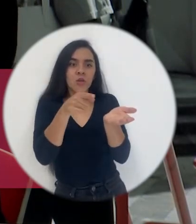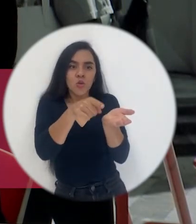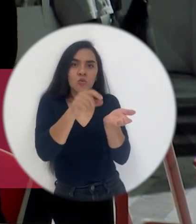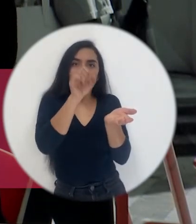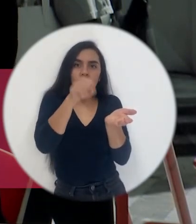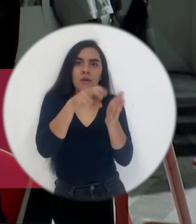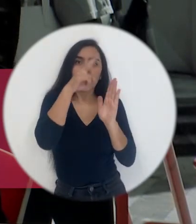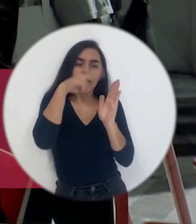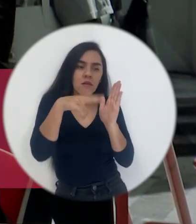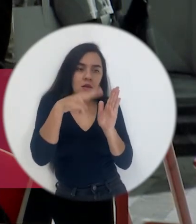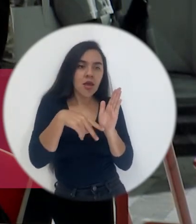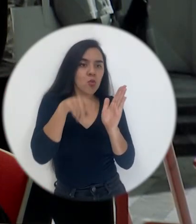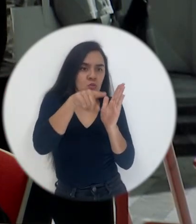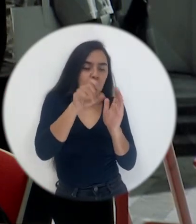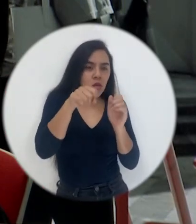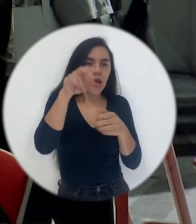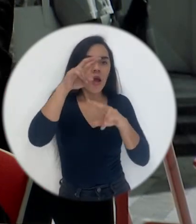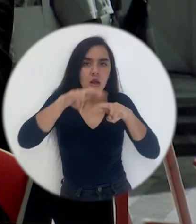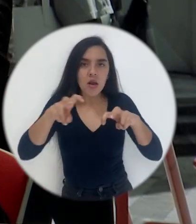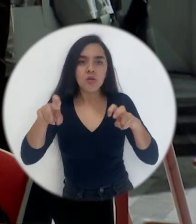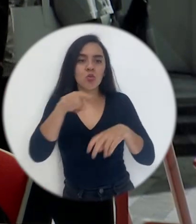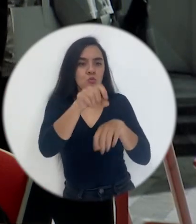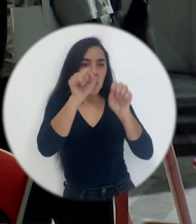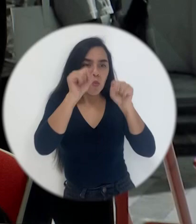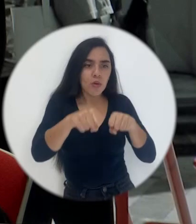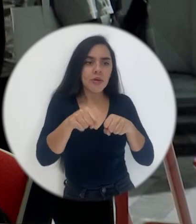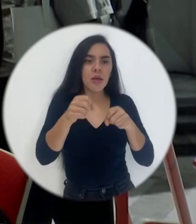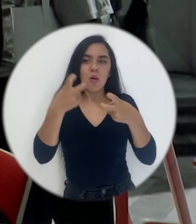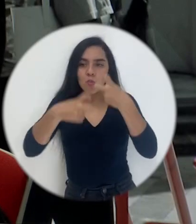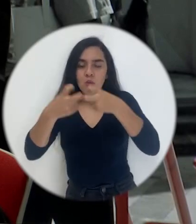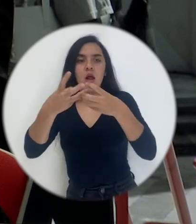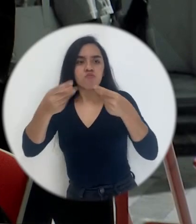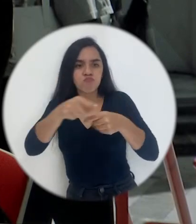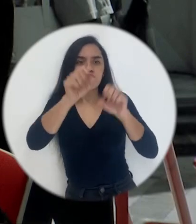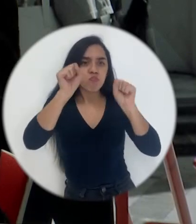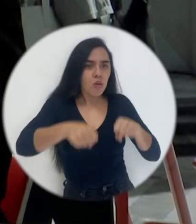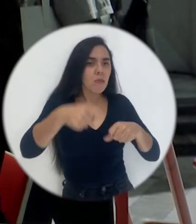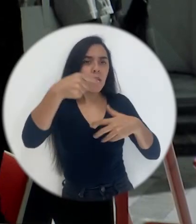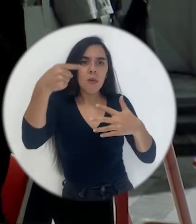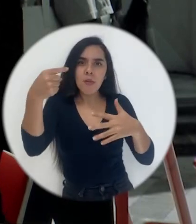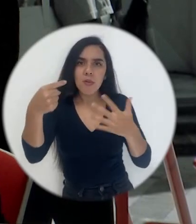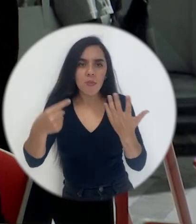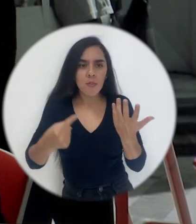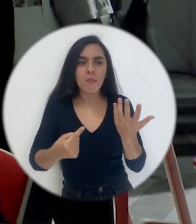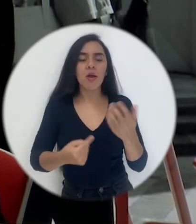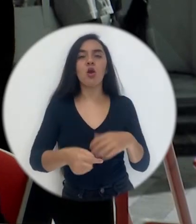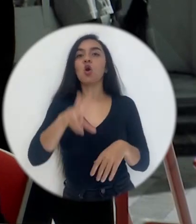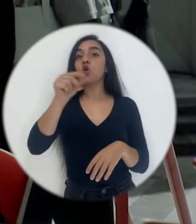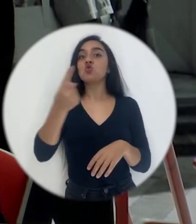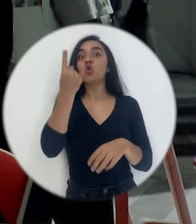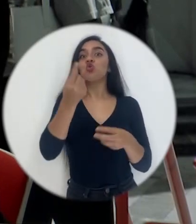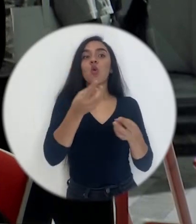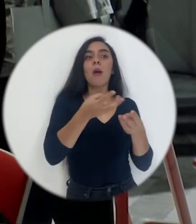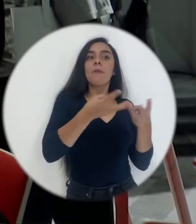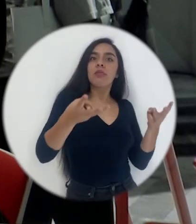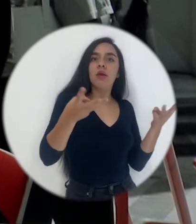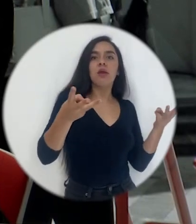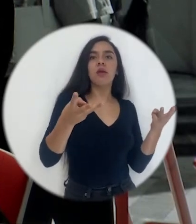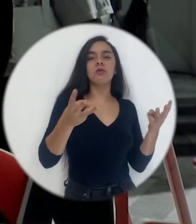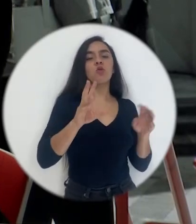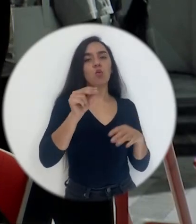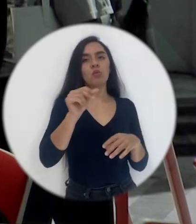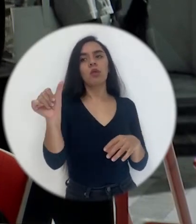la lectura el análisis resolución de problemas no solamente de la asignatura pero